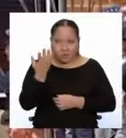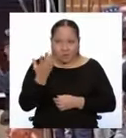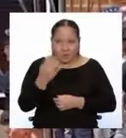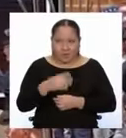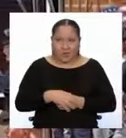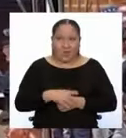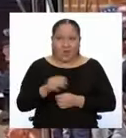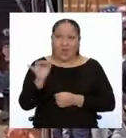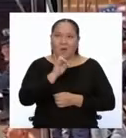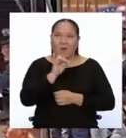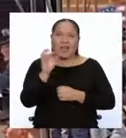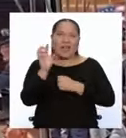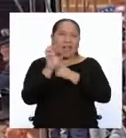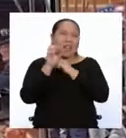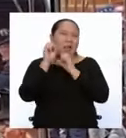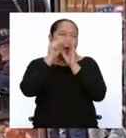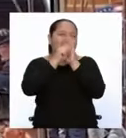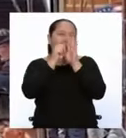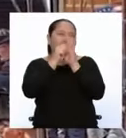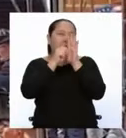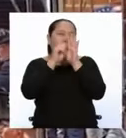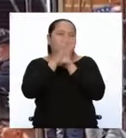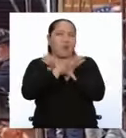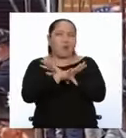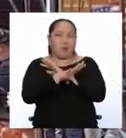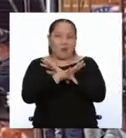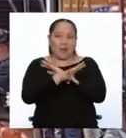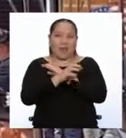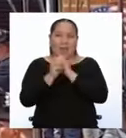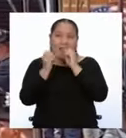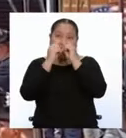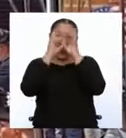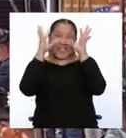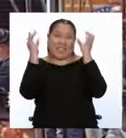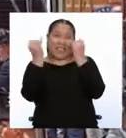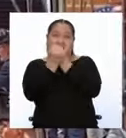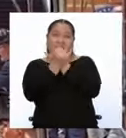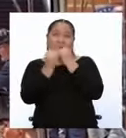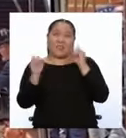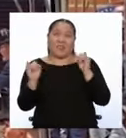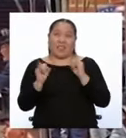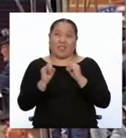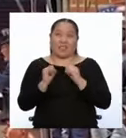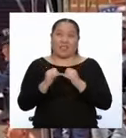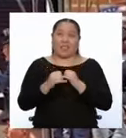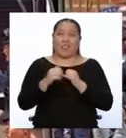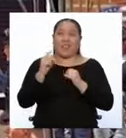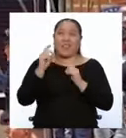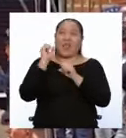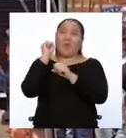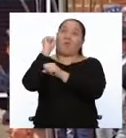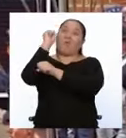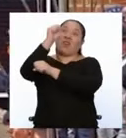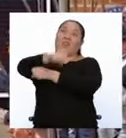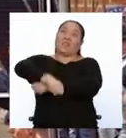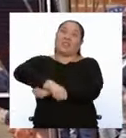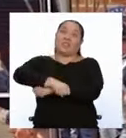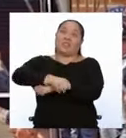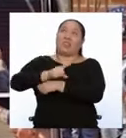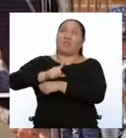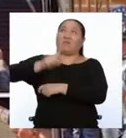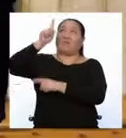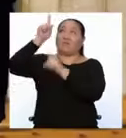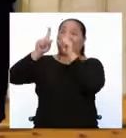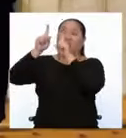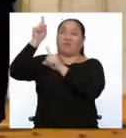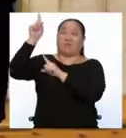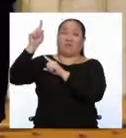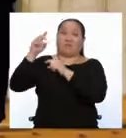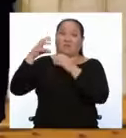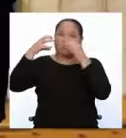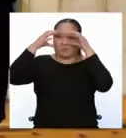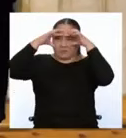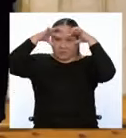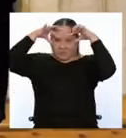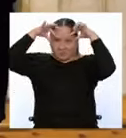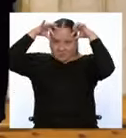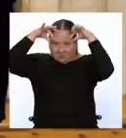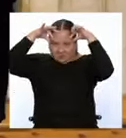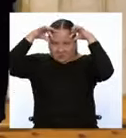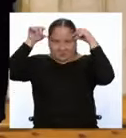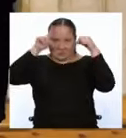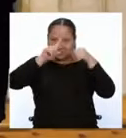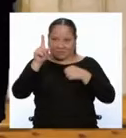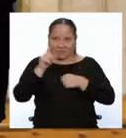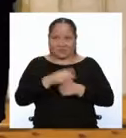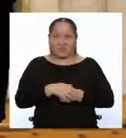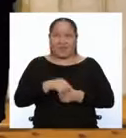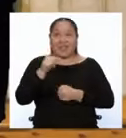película de ciencia ficción, el Día de la Independencia, donde los estadounidenses vencían a los extraterrestres. Ese día